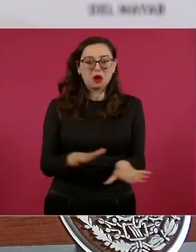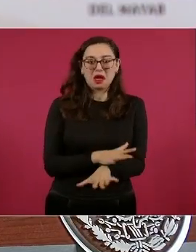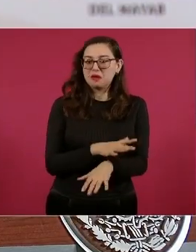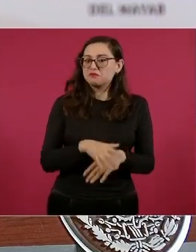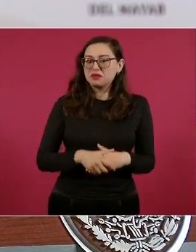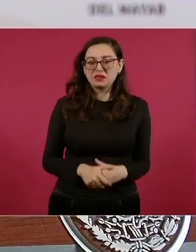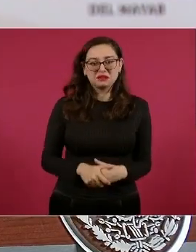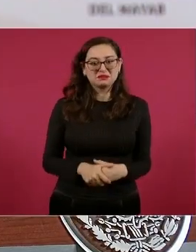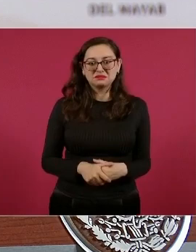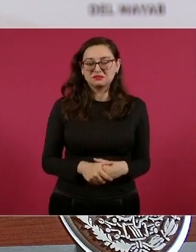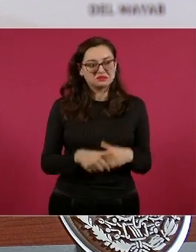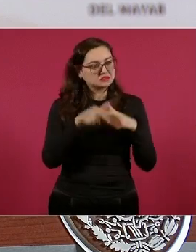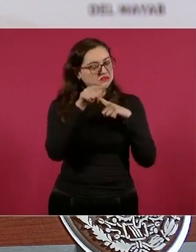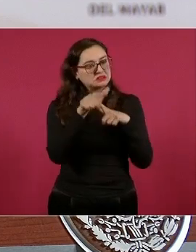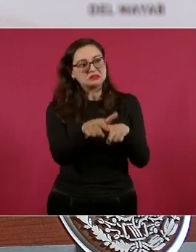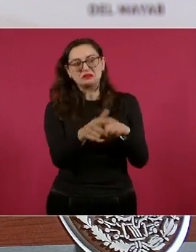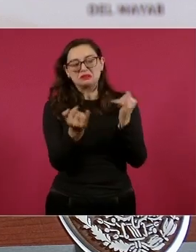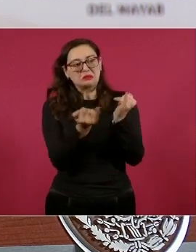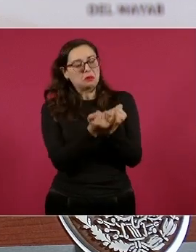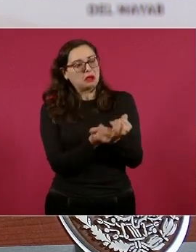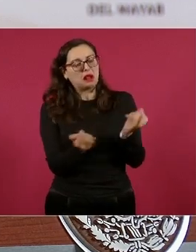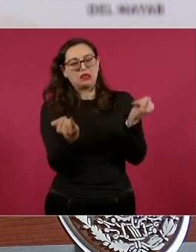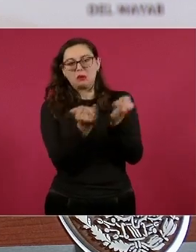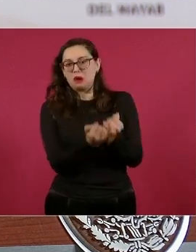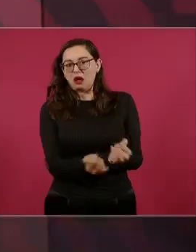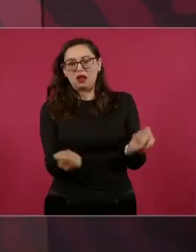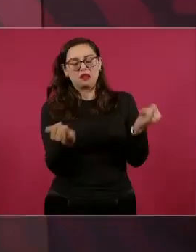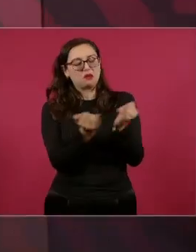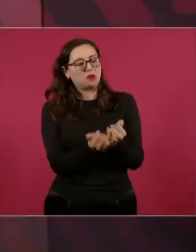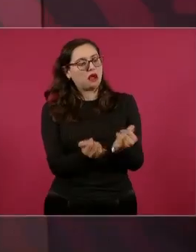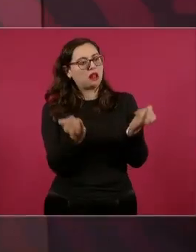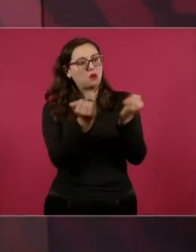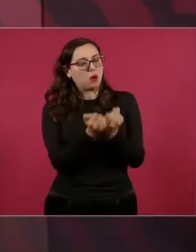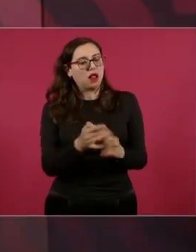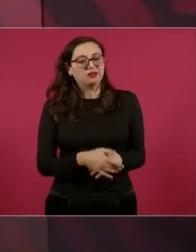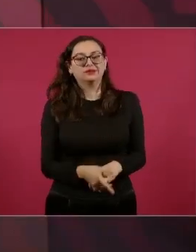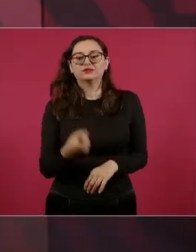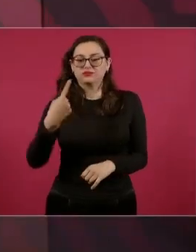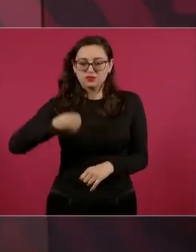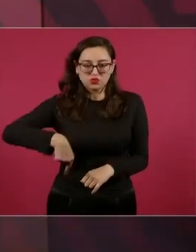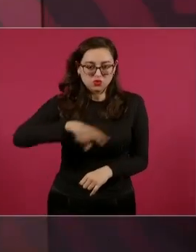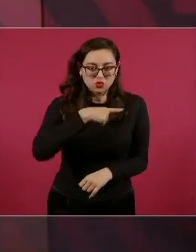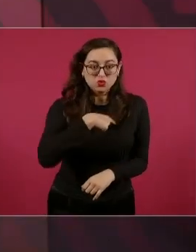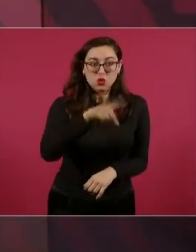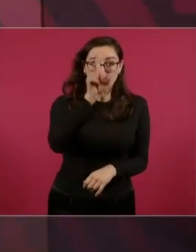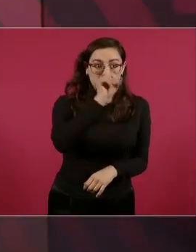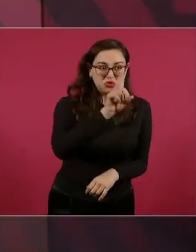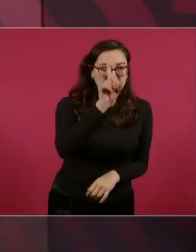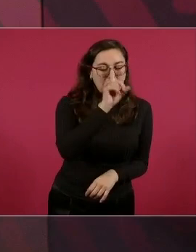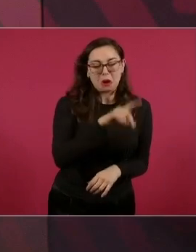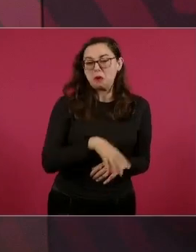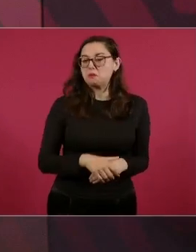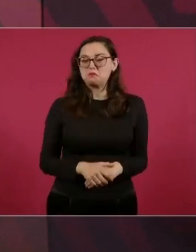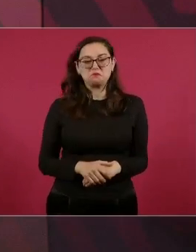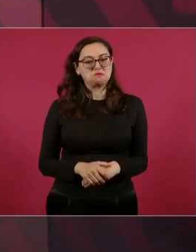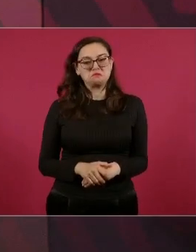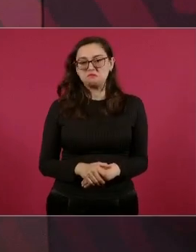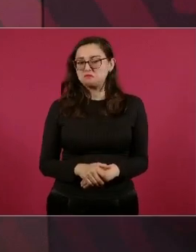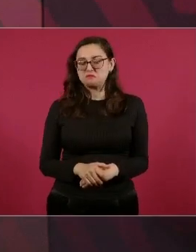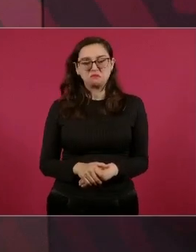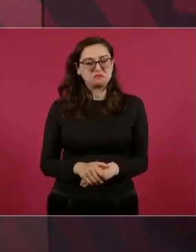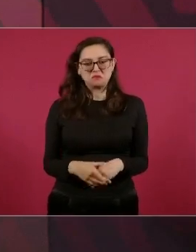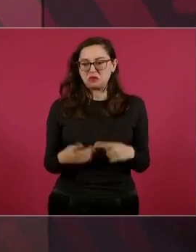siguen con lo mismo, andan buscando siempre